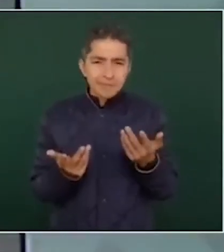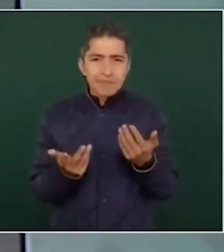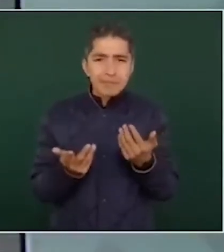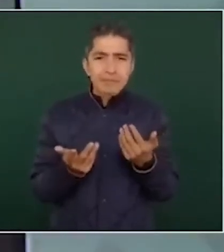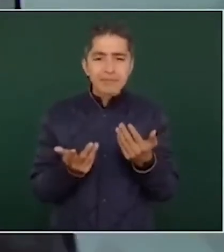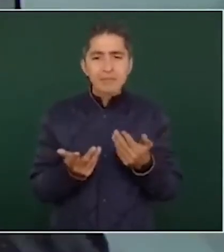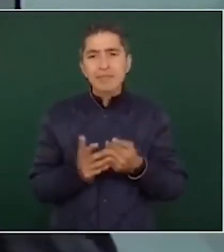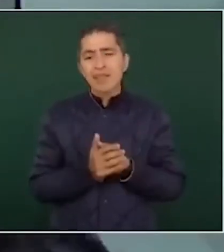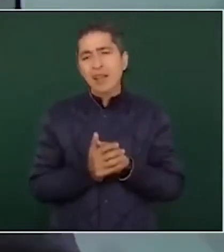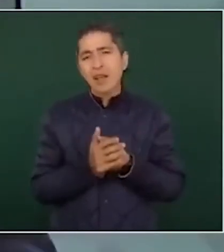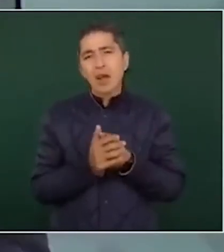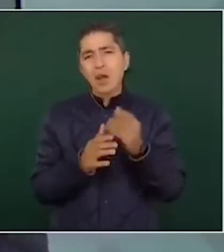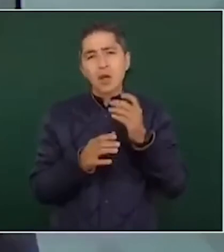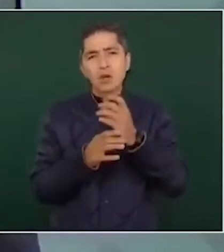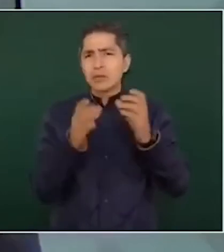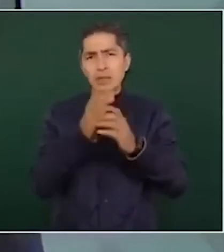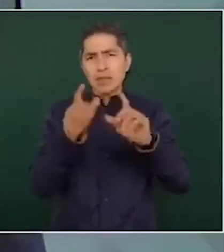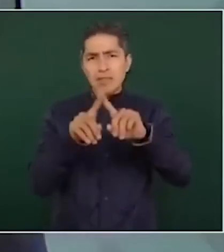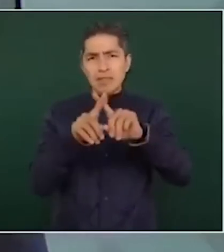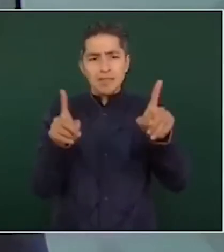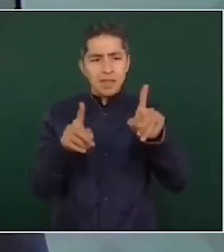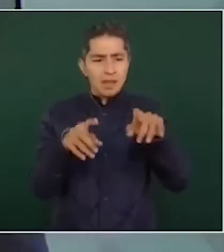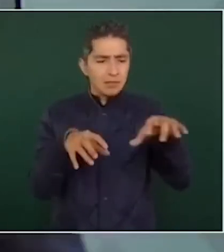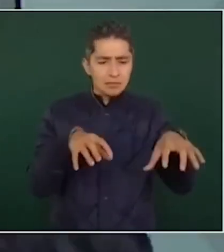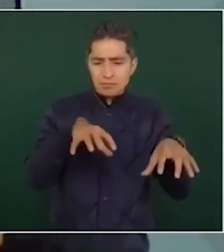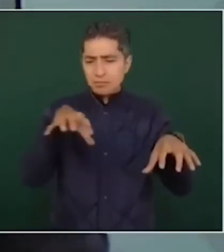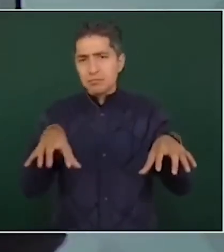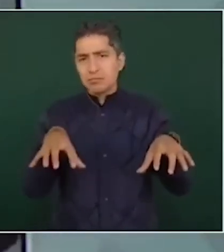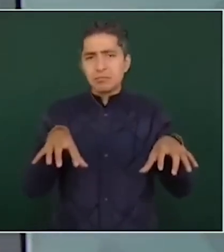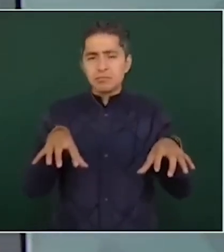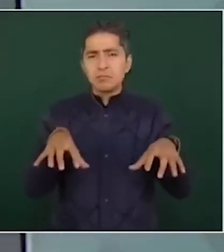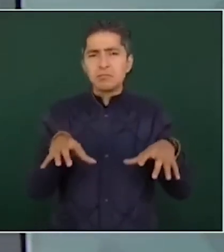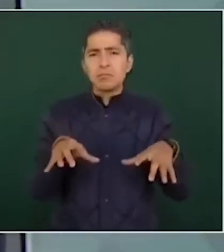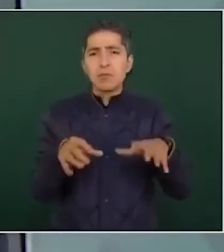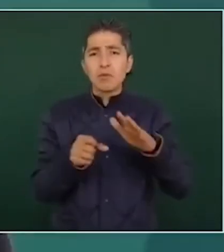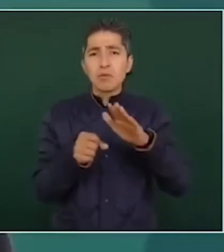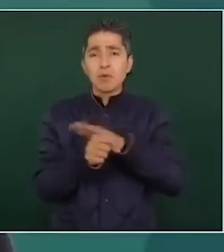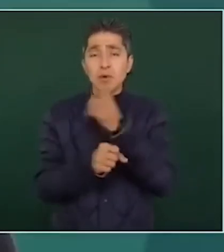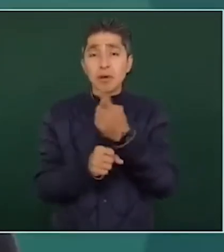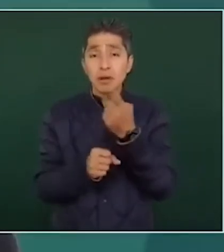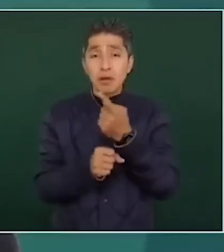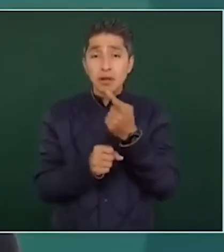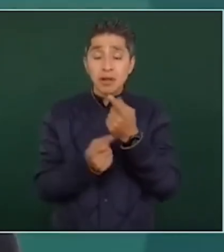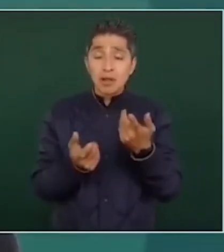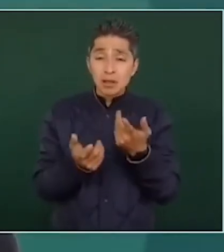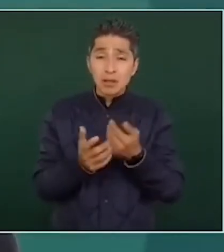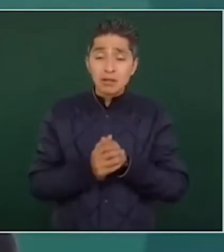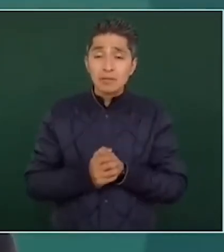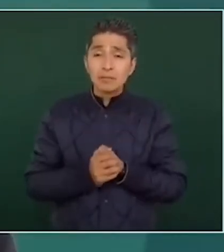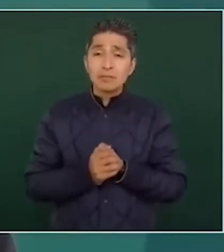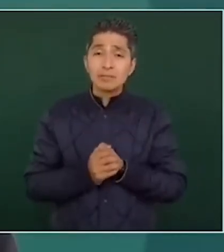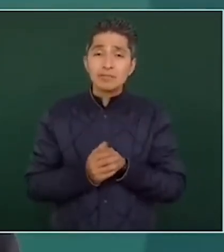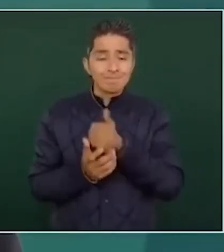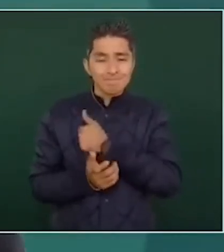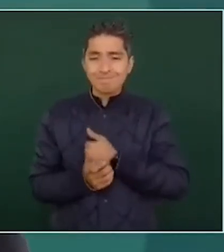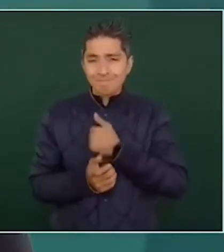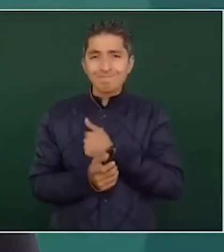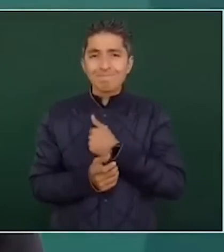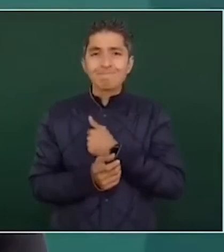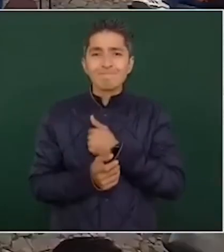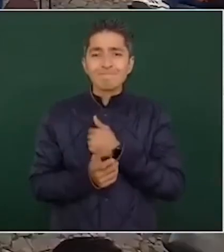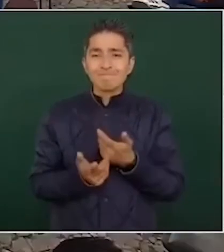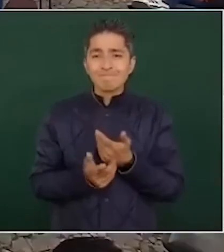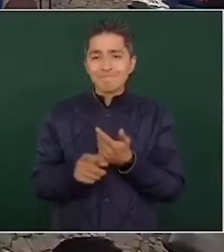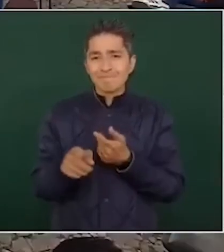gobierno busca evitar provocaciones y actuar de manera pacífica. La pérdida de un joven estudiante es siempre lamentable, y la sociedad